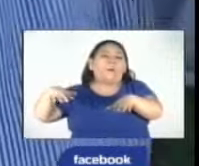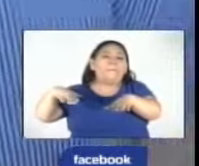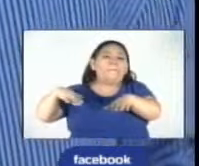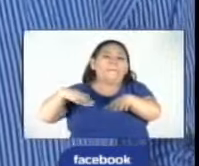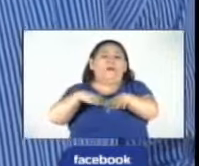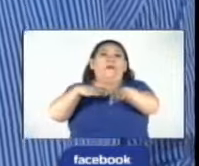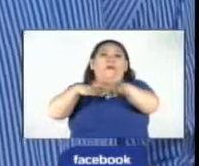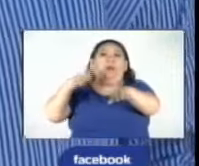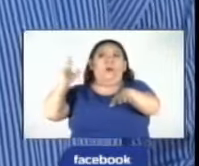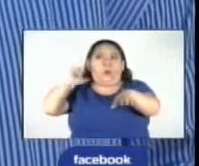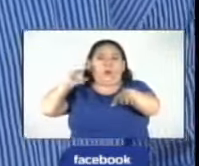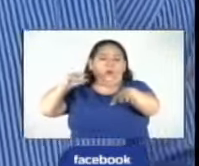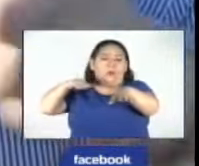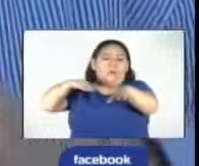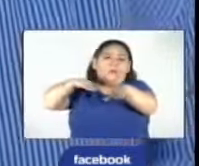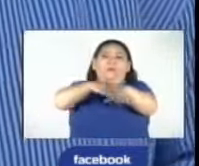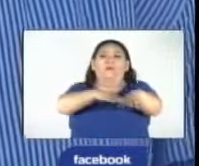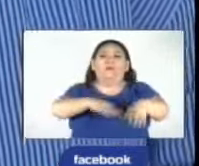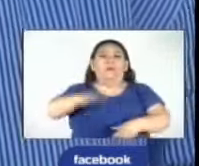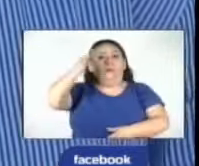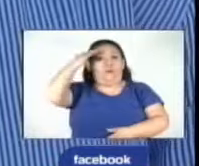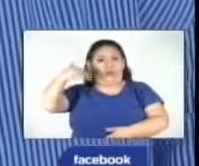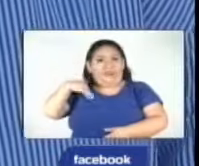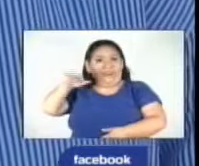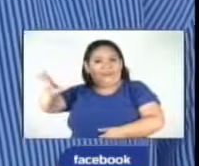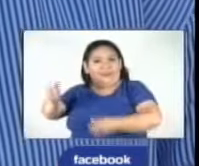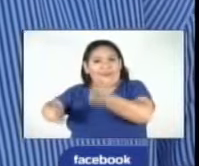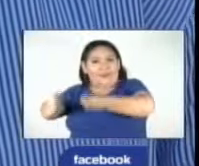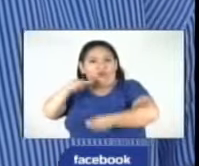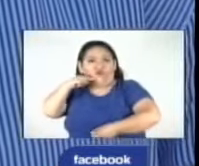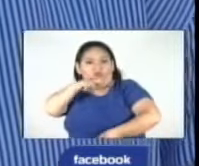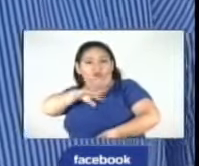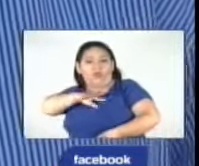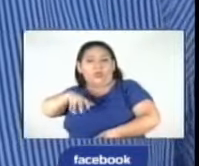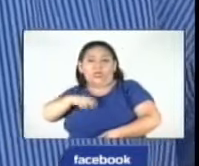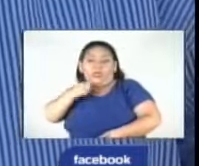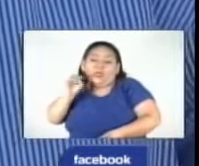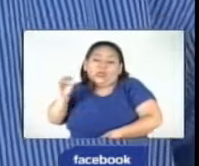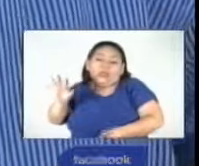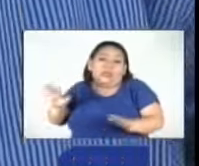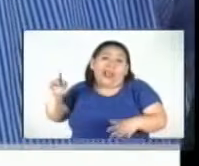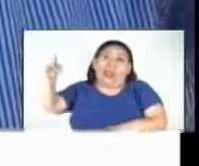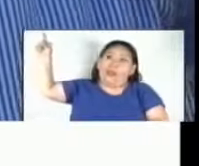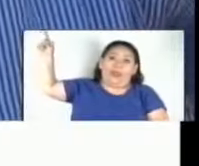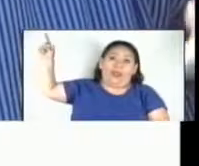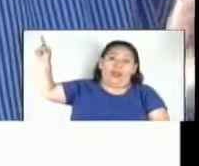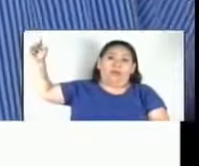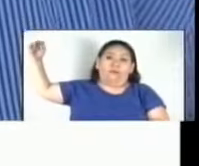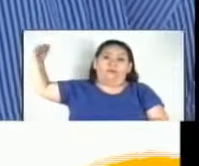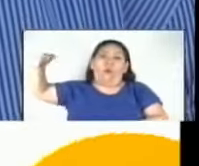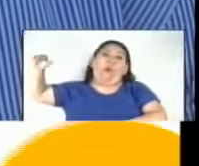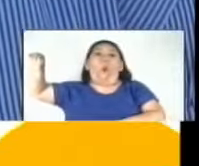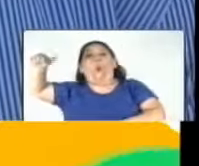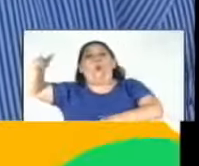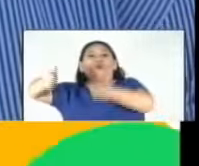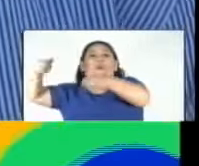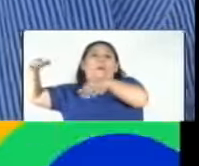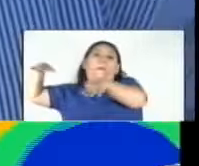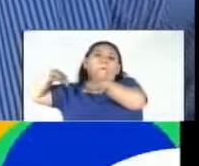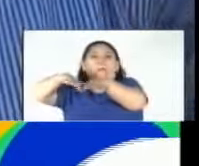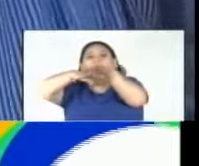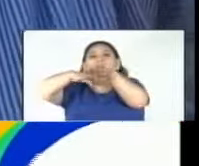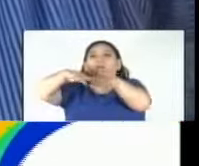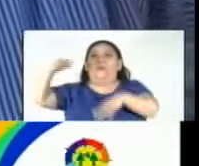sentí el impacto en mi vehículo. La muchacha dueña de la camioneta roja manifiesta que de arriba ella colisionó con una